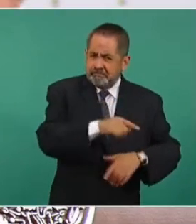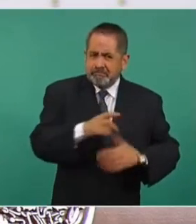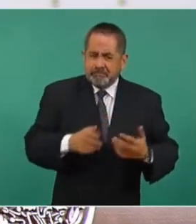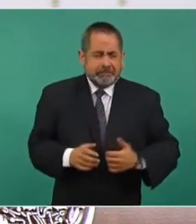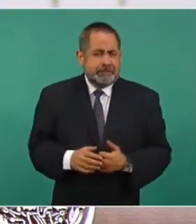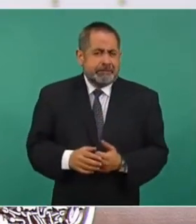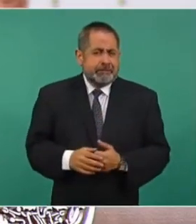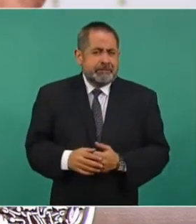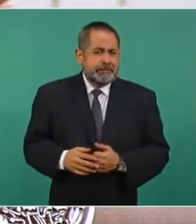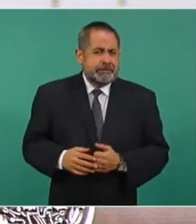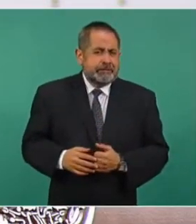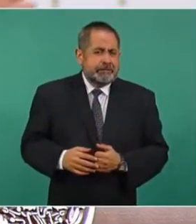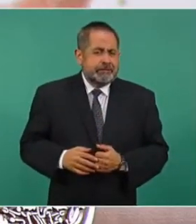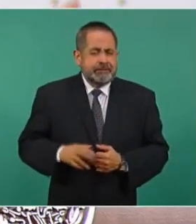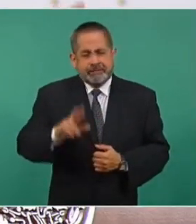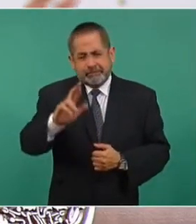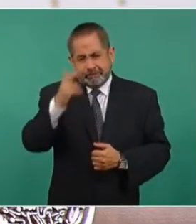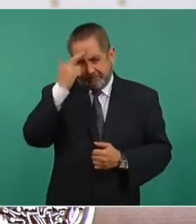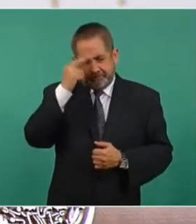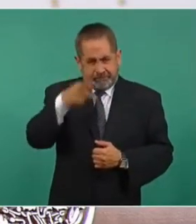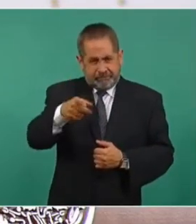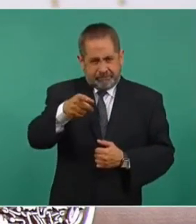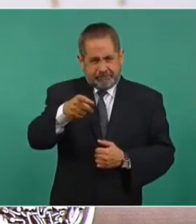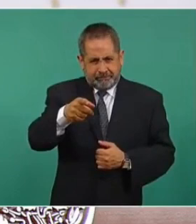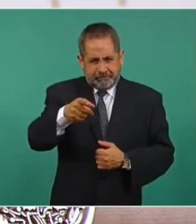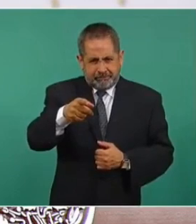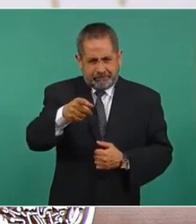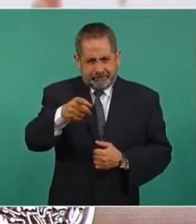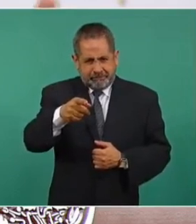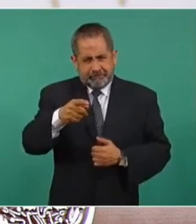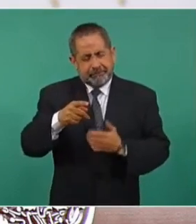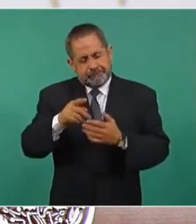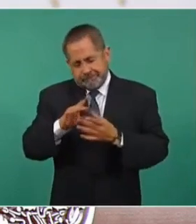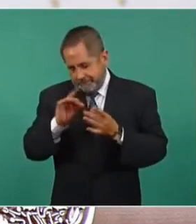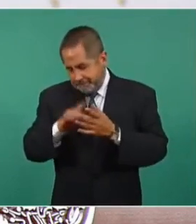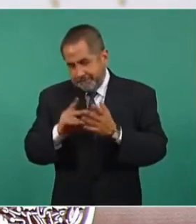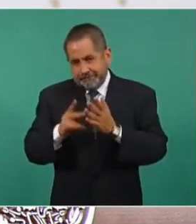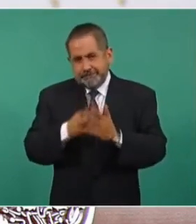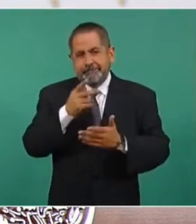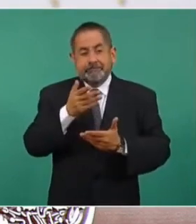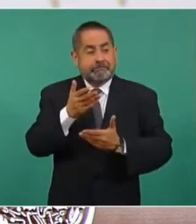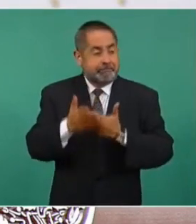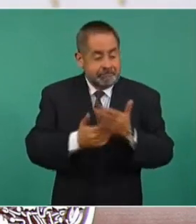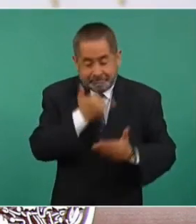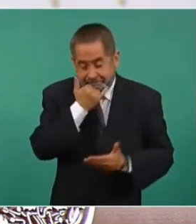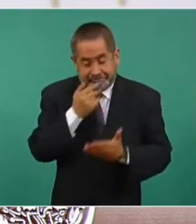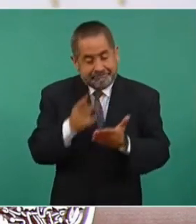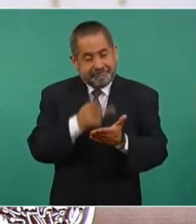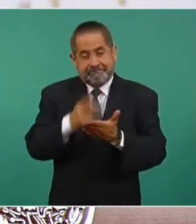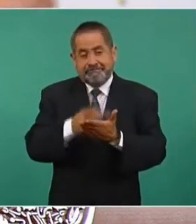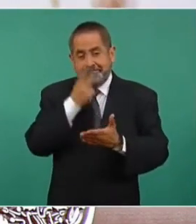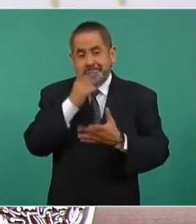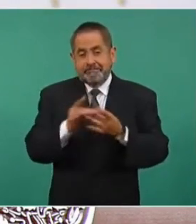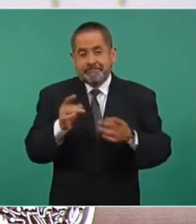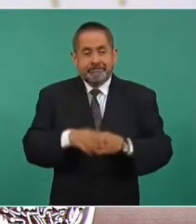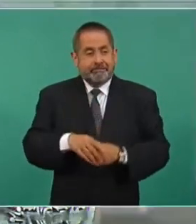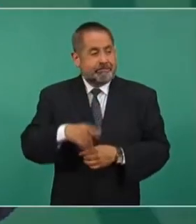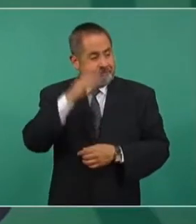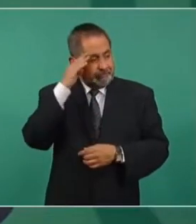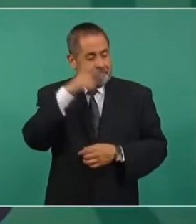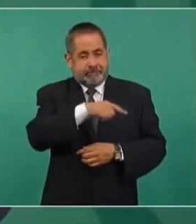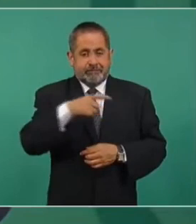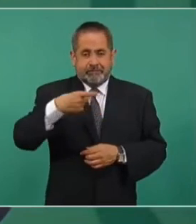Acuérdense de lo que… no voy a dejar de mencionar, ofrezco disculpas, del señor Cuadri,